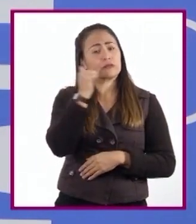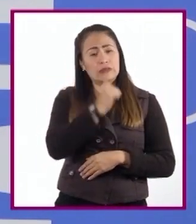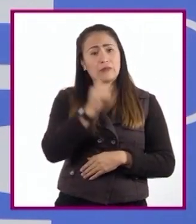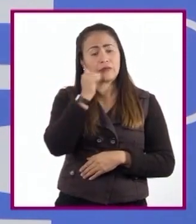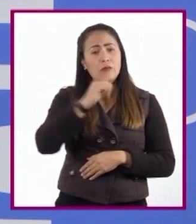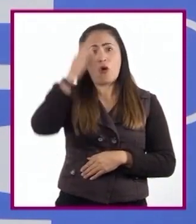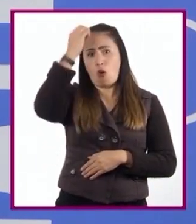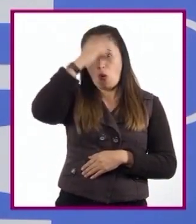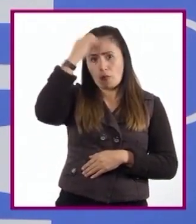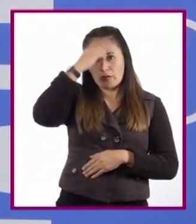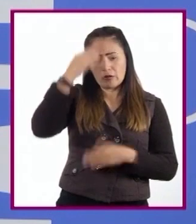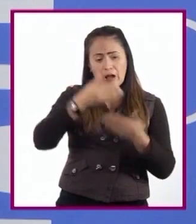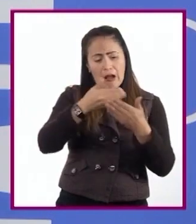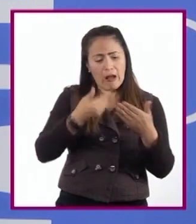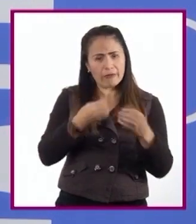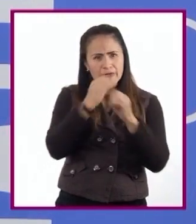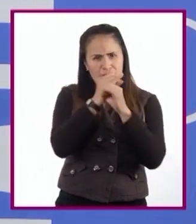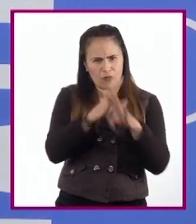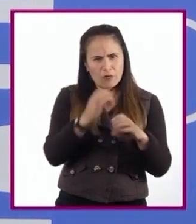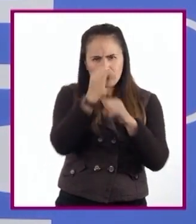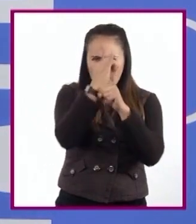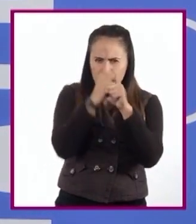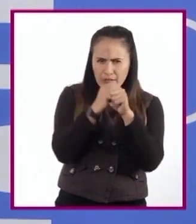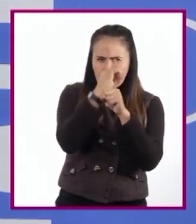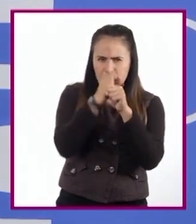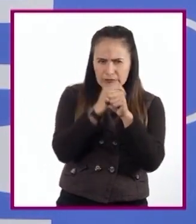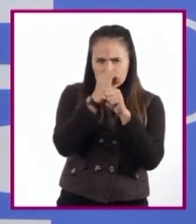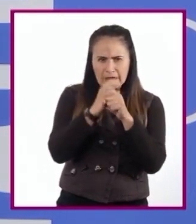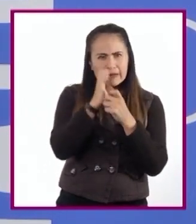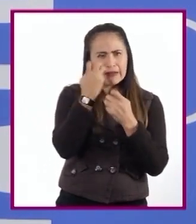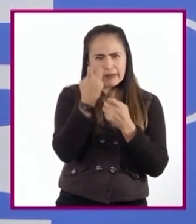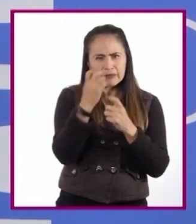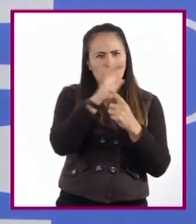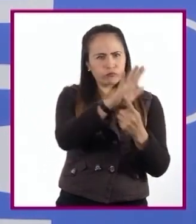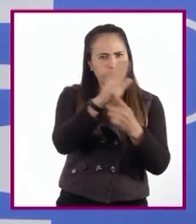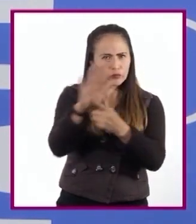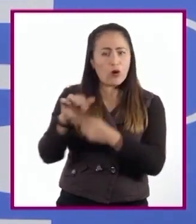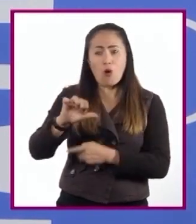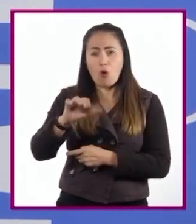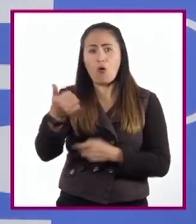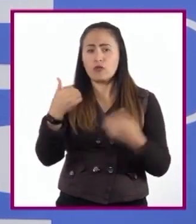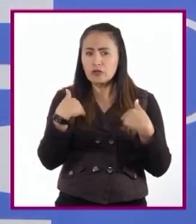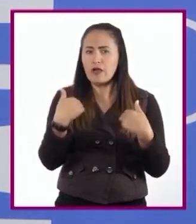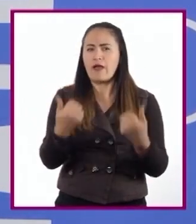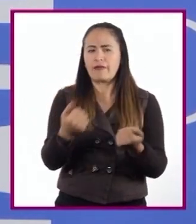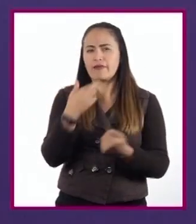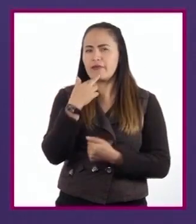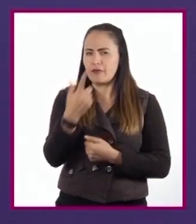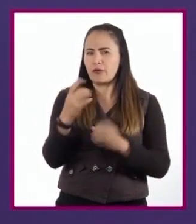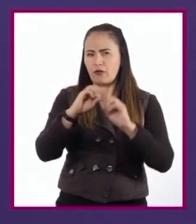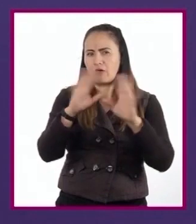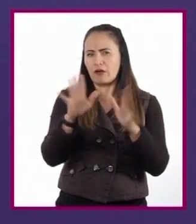sustentar nuestras opiniones o conocimientos, ya que eso ayudará a que los otros comprendan lo que queremos compartir.